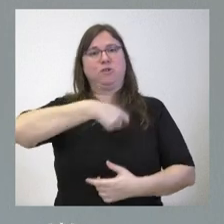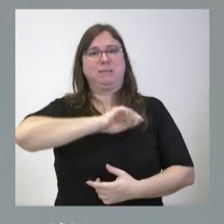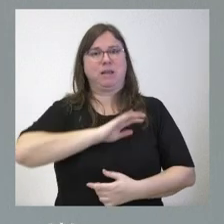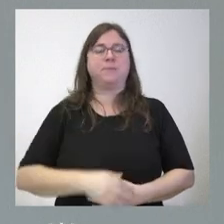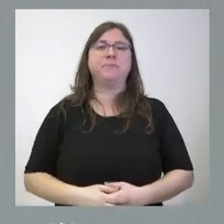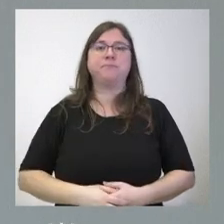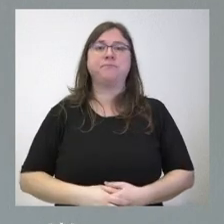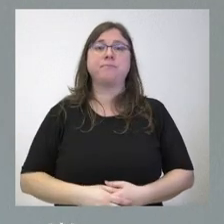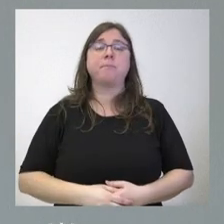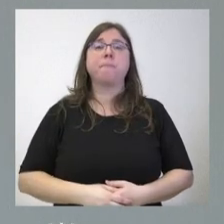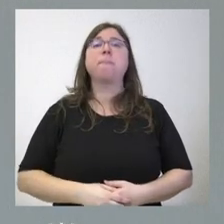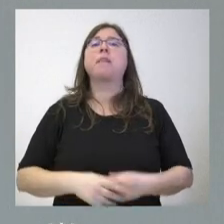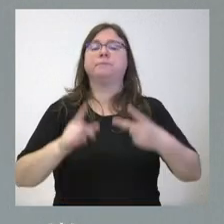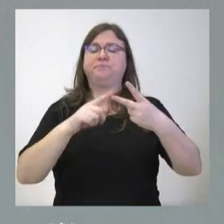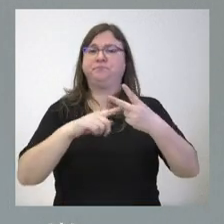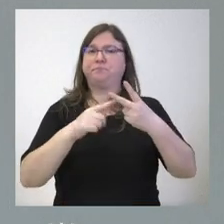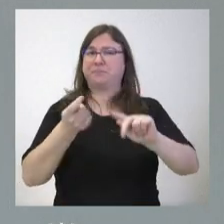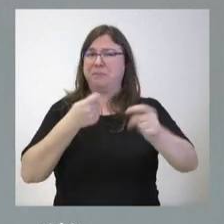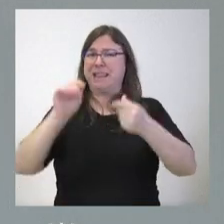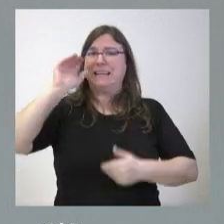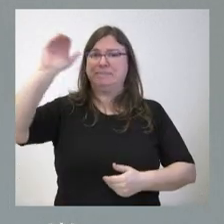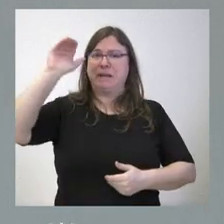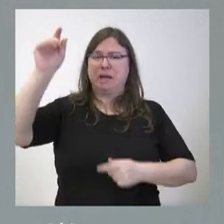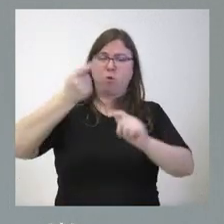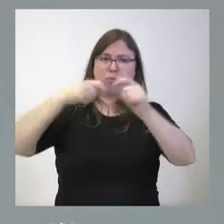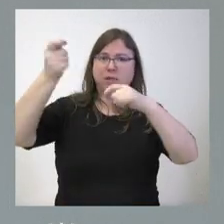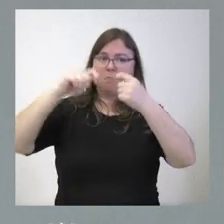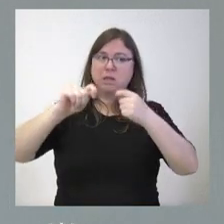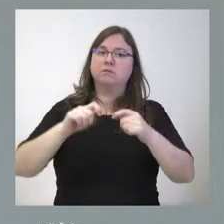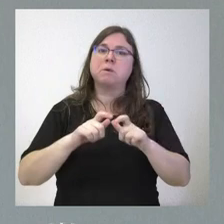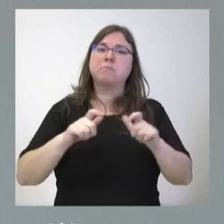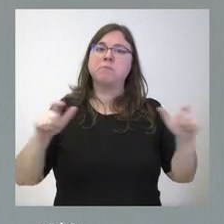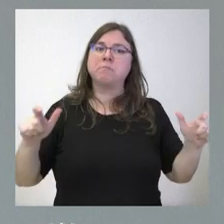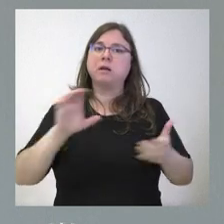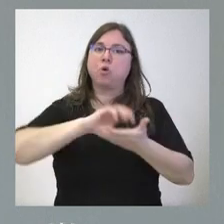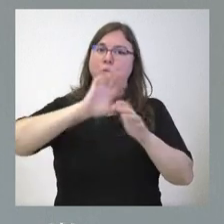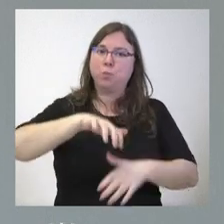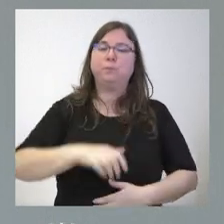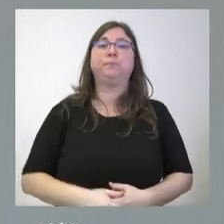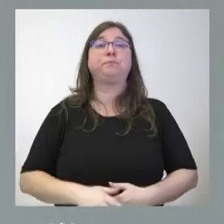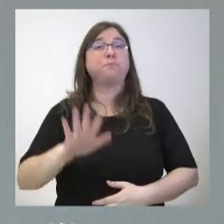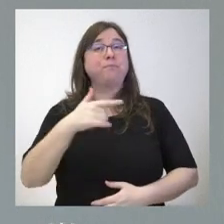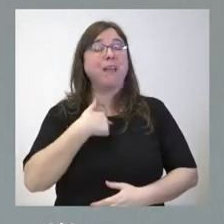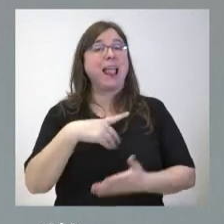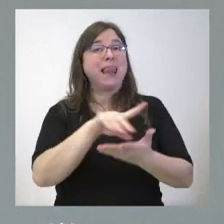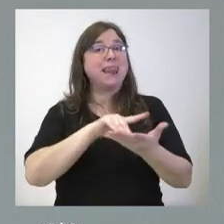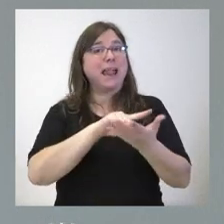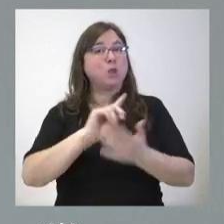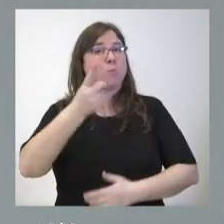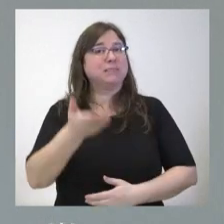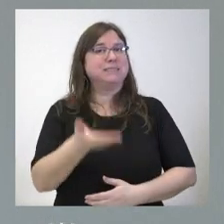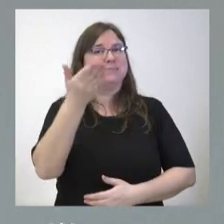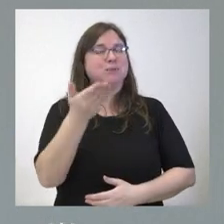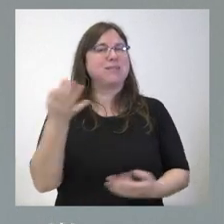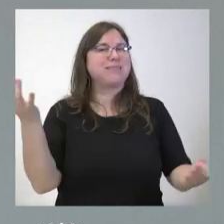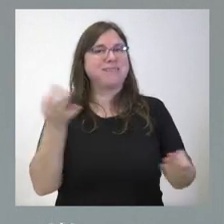de exportaciones es verdad que las exportaciones siguen creciendo en nuestra comunidad autónoma pero a mí el dato que me parece más importante es poner